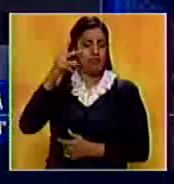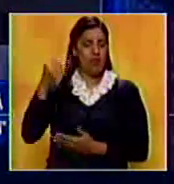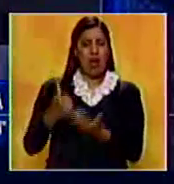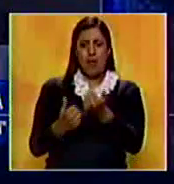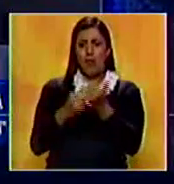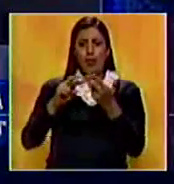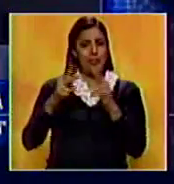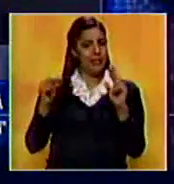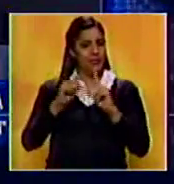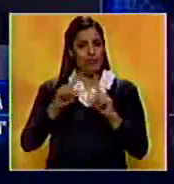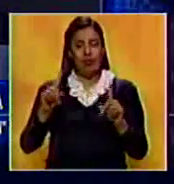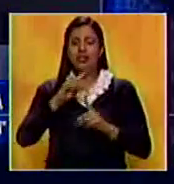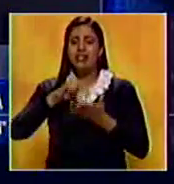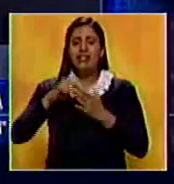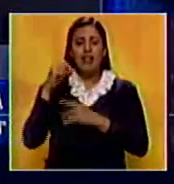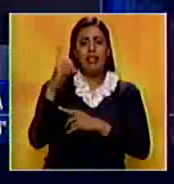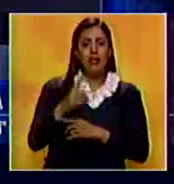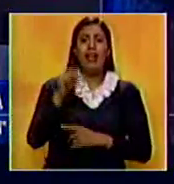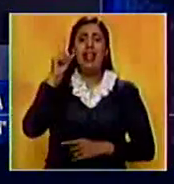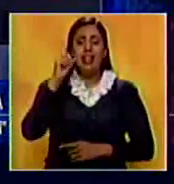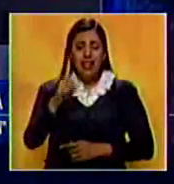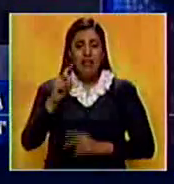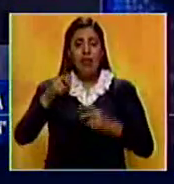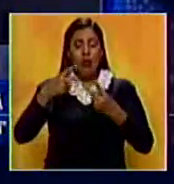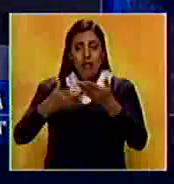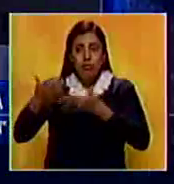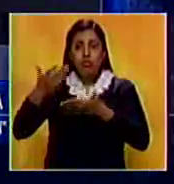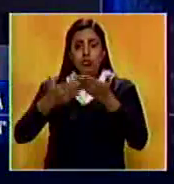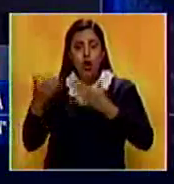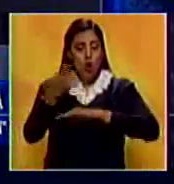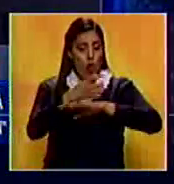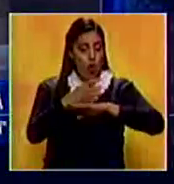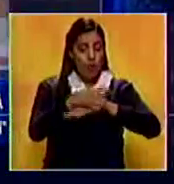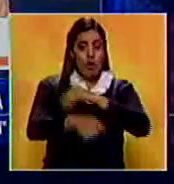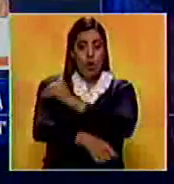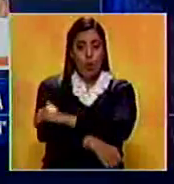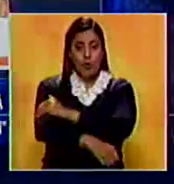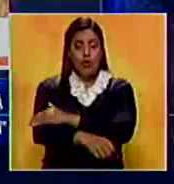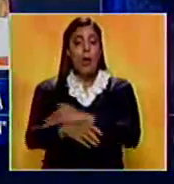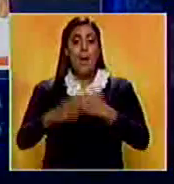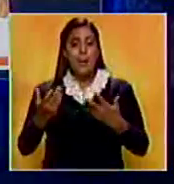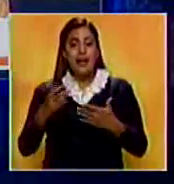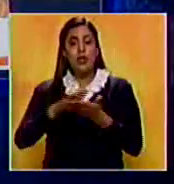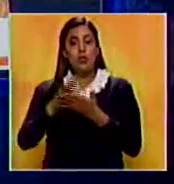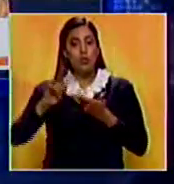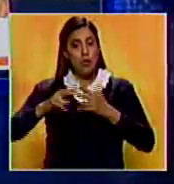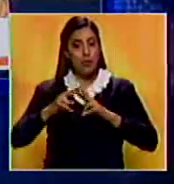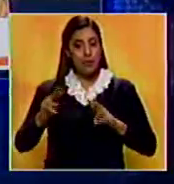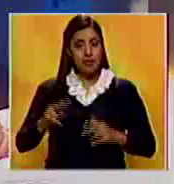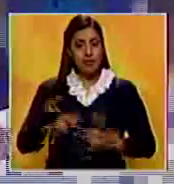contribución a la paz e indica que es necesaria una negociación entre gobierno y oposición para una salida pacífica.